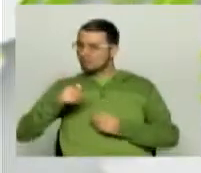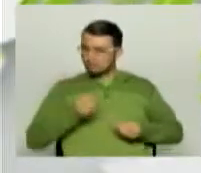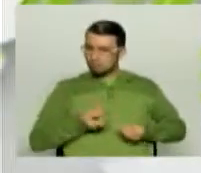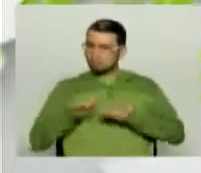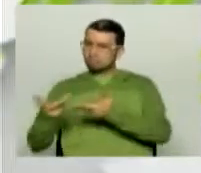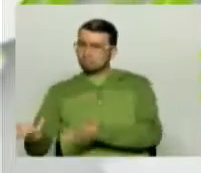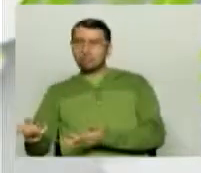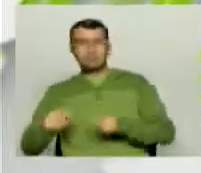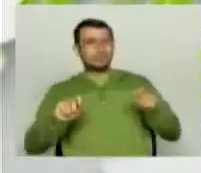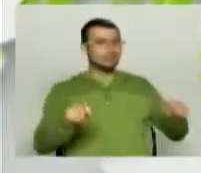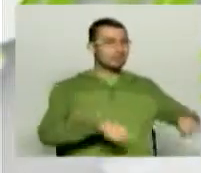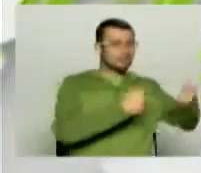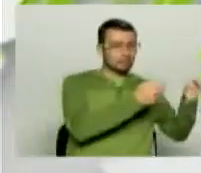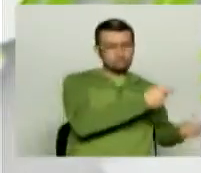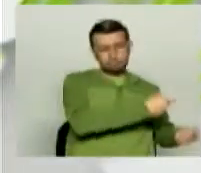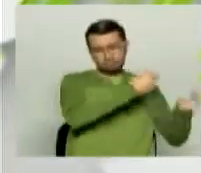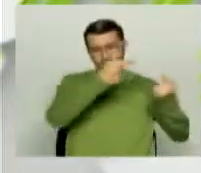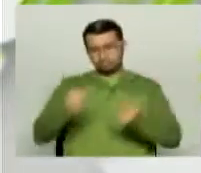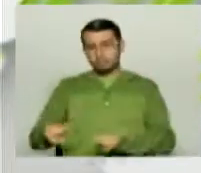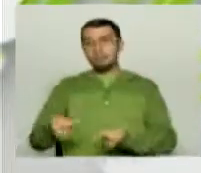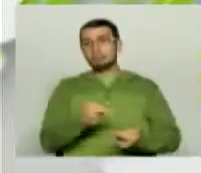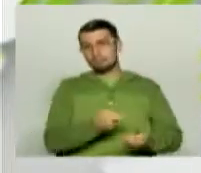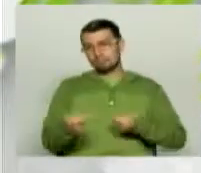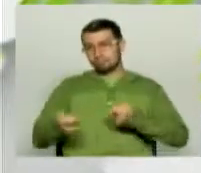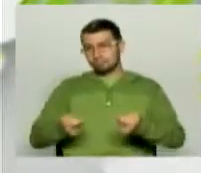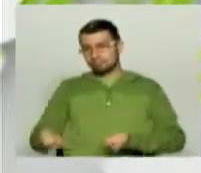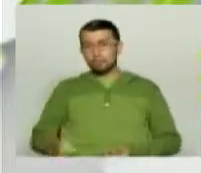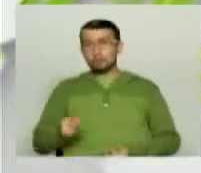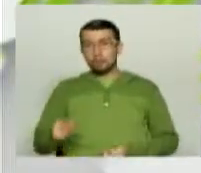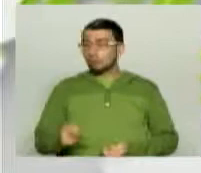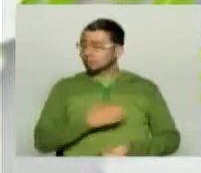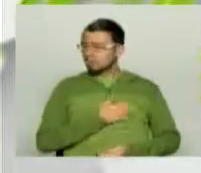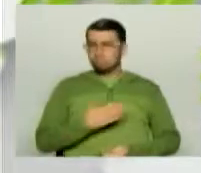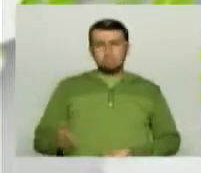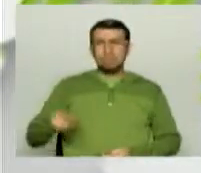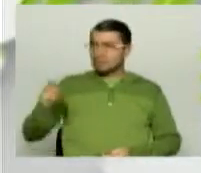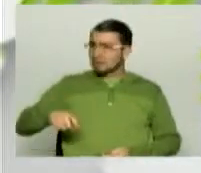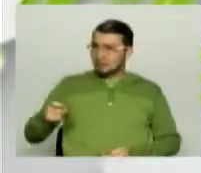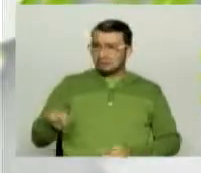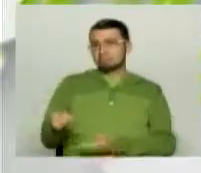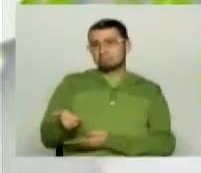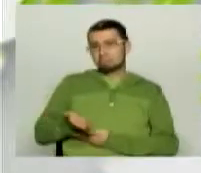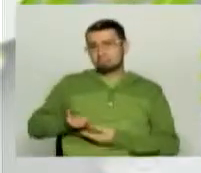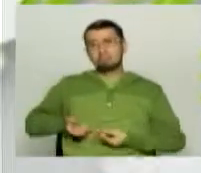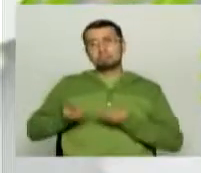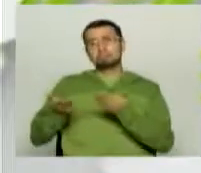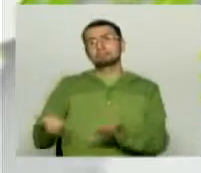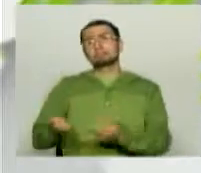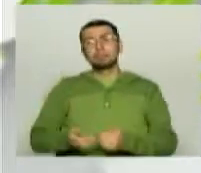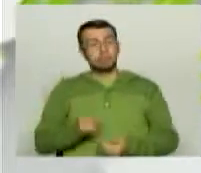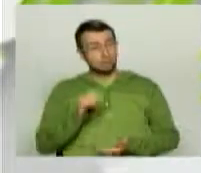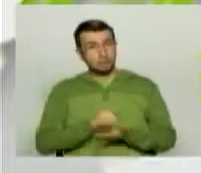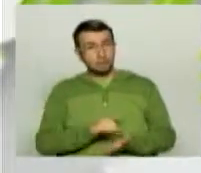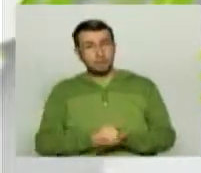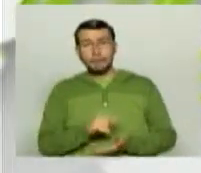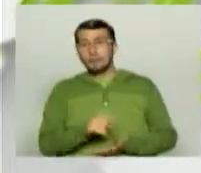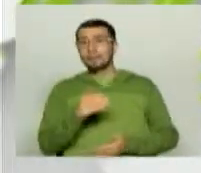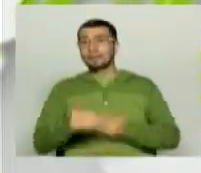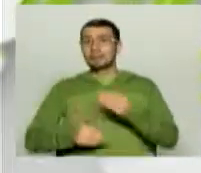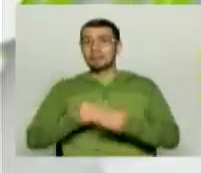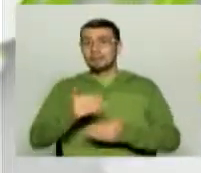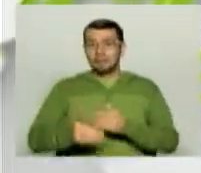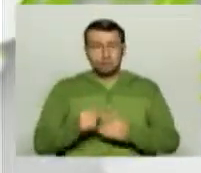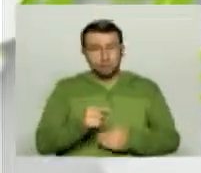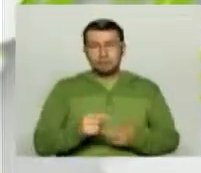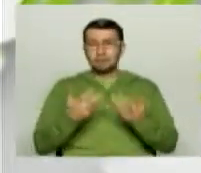acceso y recuperación de los contenidos, los cuales están a disposición de quien los solicite. Por esta razón, con el desarrollo de los sistemas